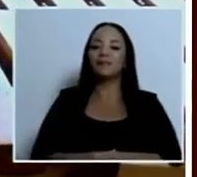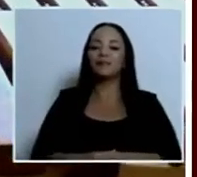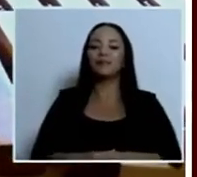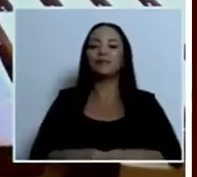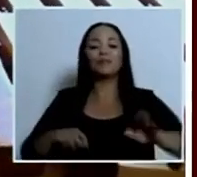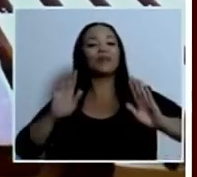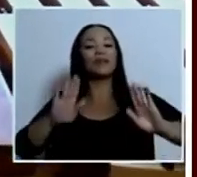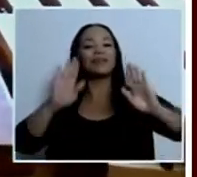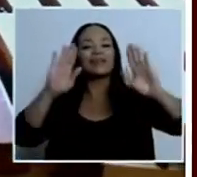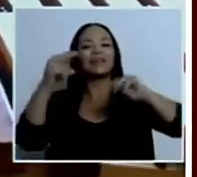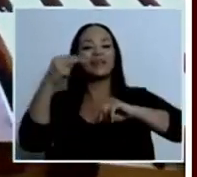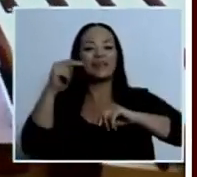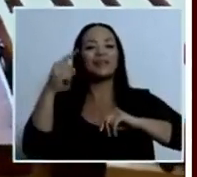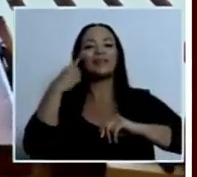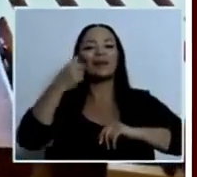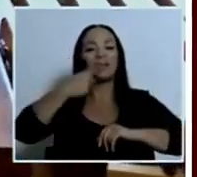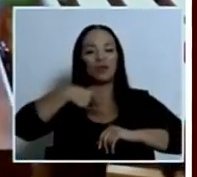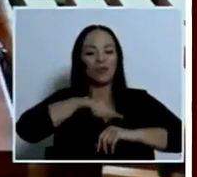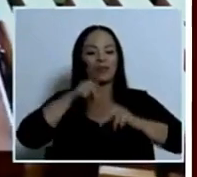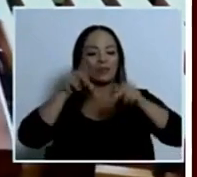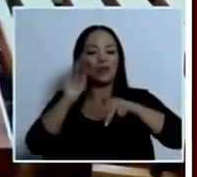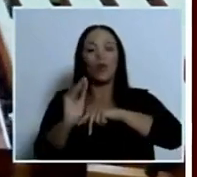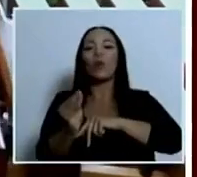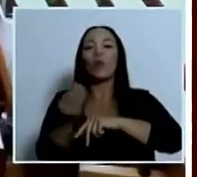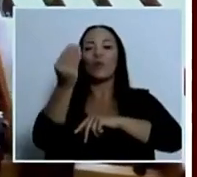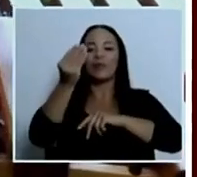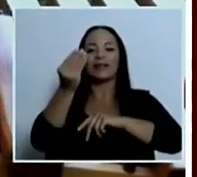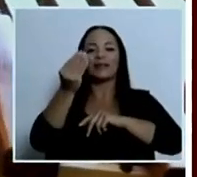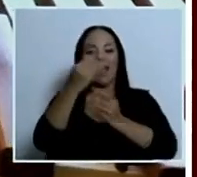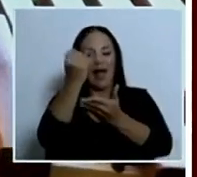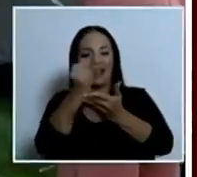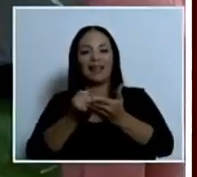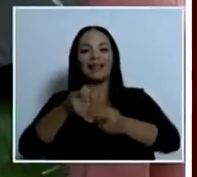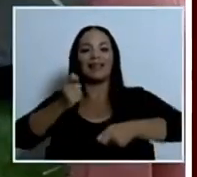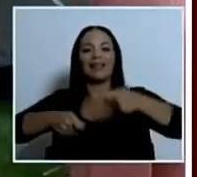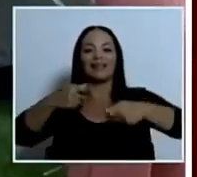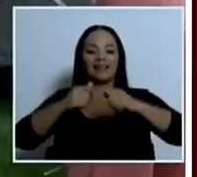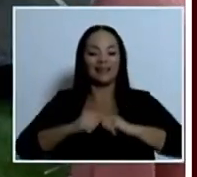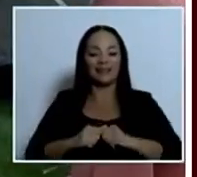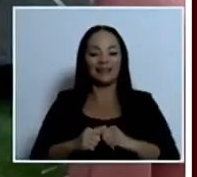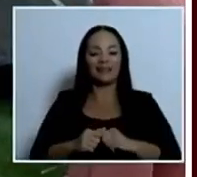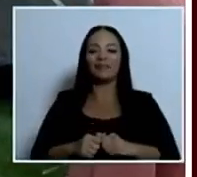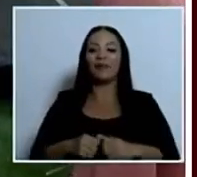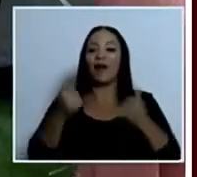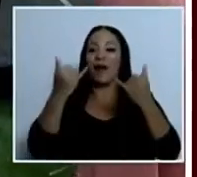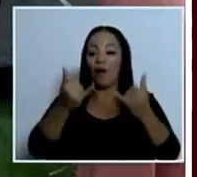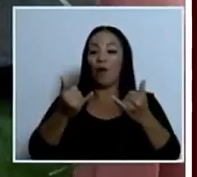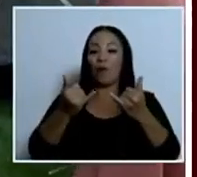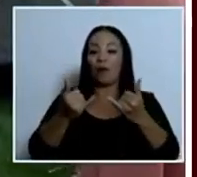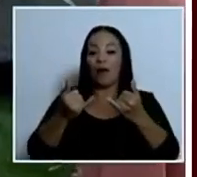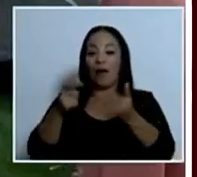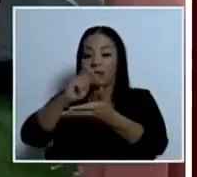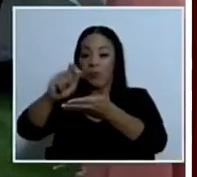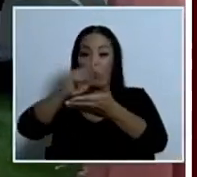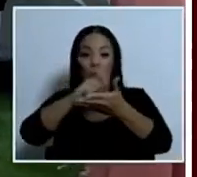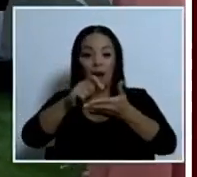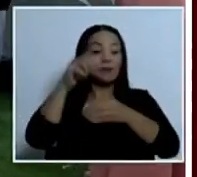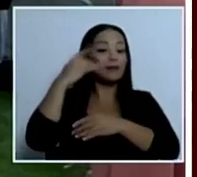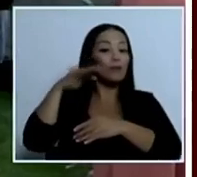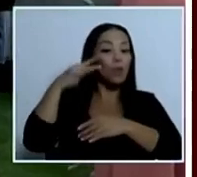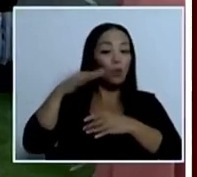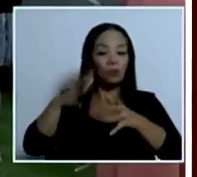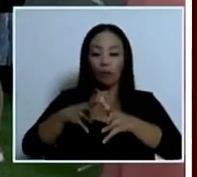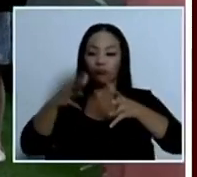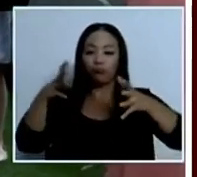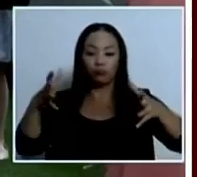Excelentes noticias para nuestros jóvenes artistas. Las puertas de grandes escuelas de música se abren para el